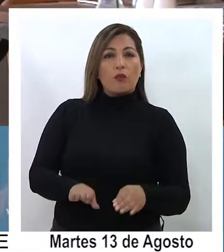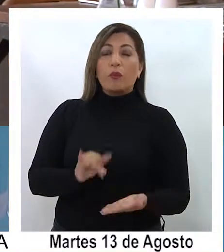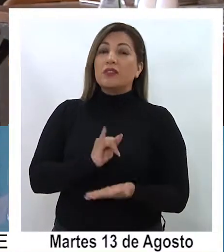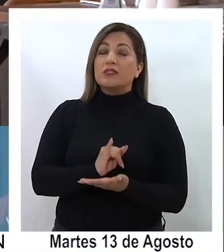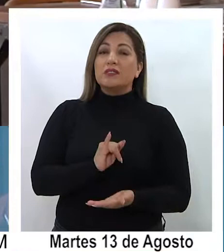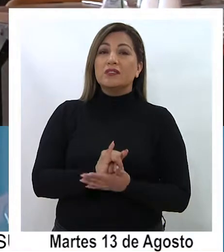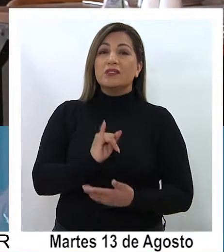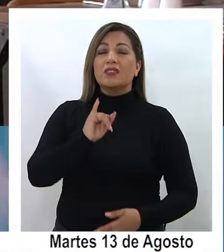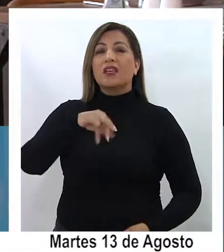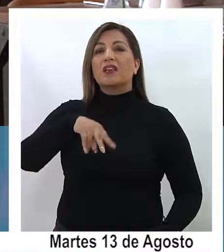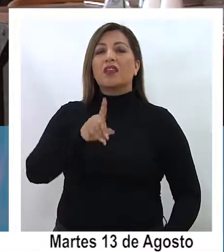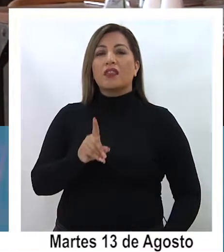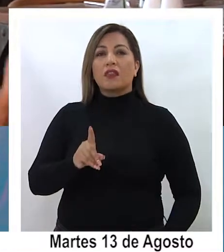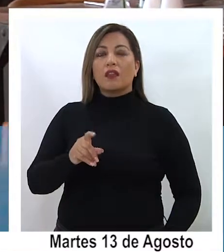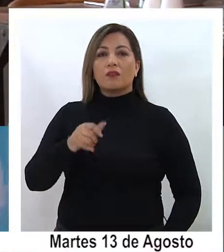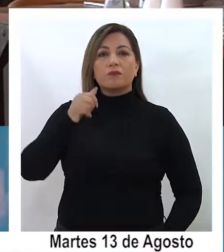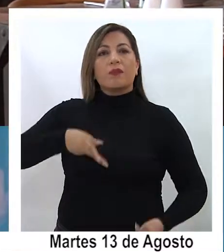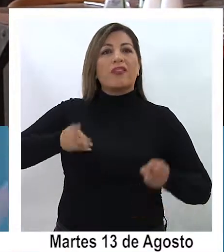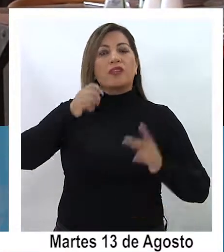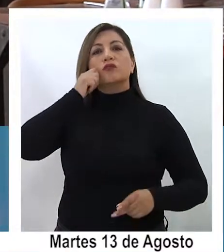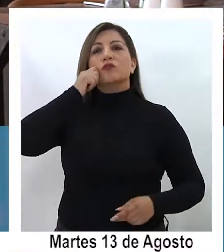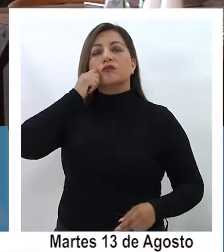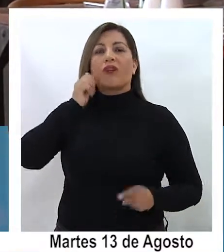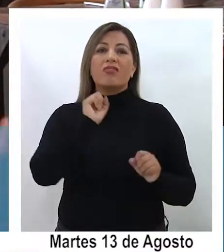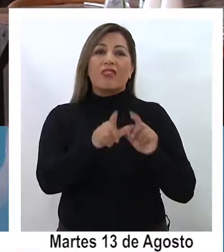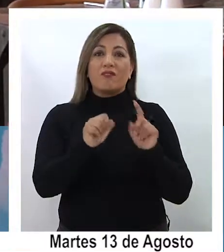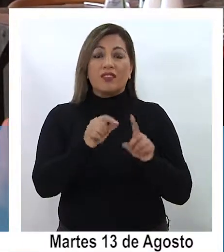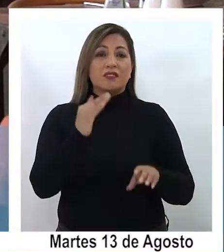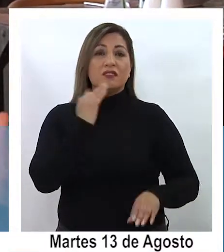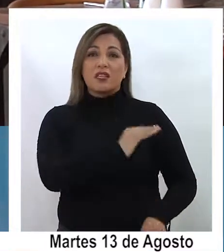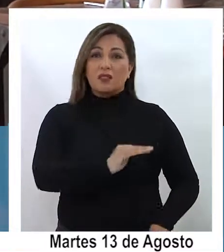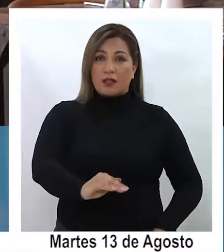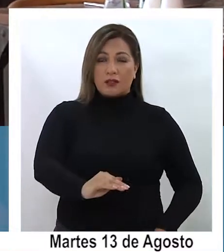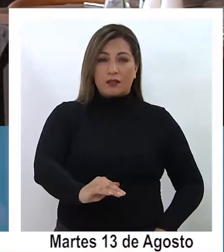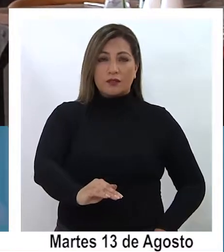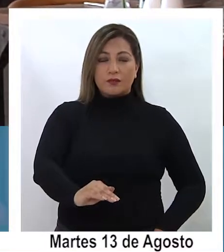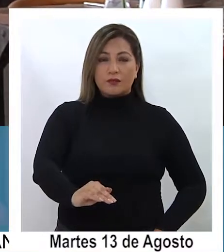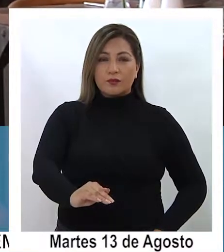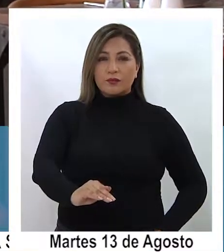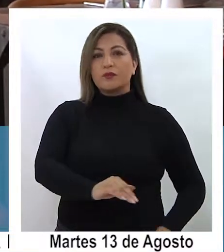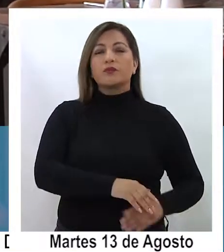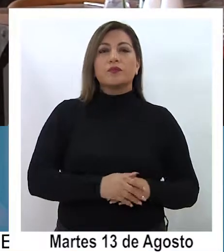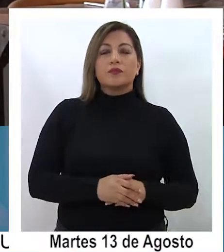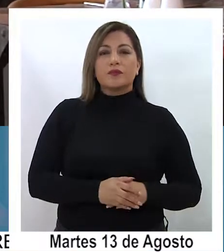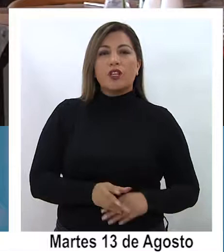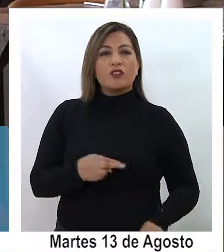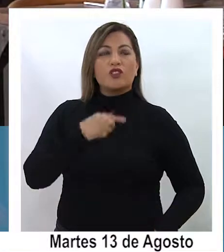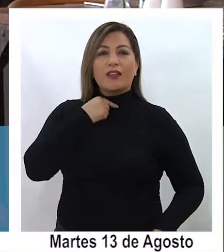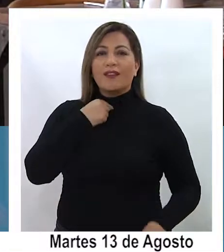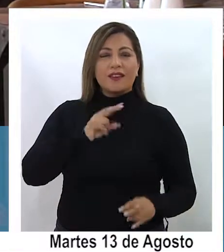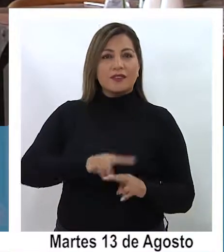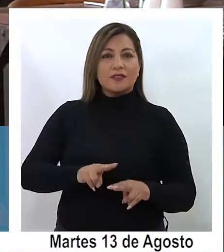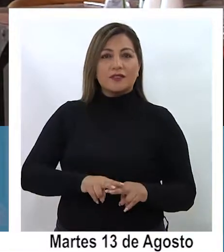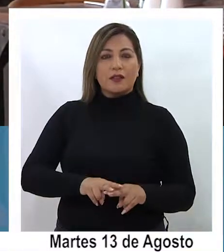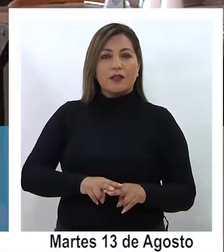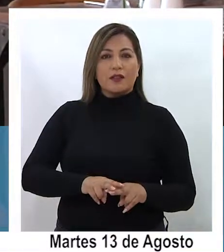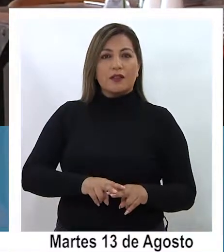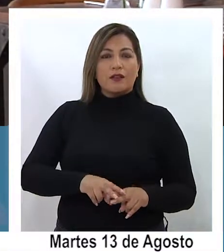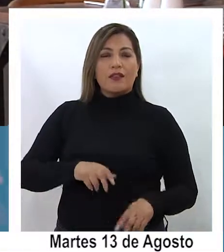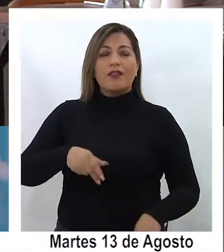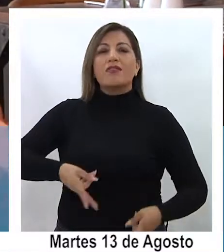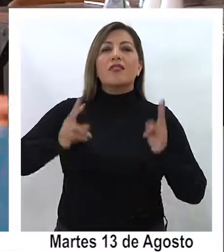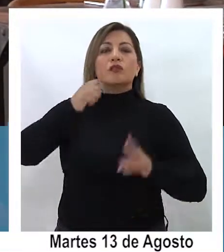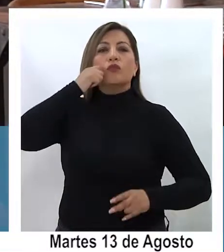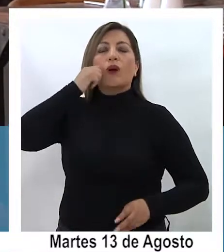Instituto Nacional de Derechos Humanos, la Defensoría de la Niñez, la subsecretaría de la Niñez con la intención de promover y proteger los derechos